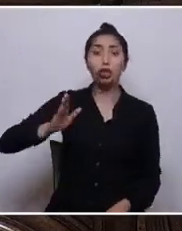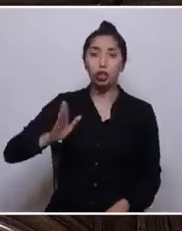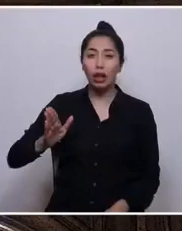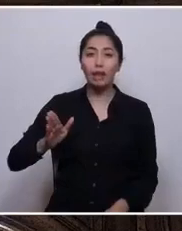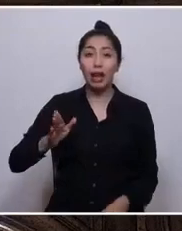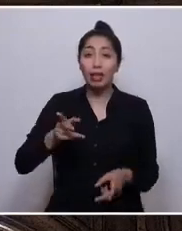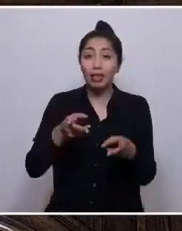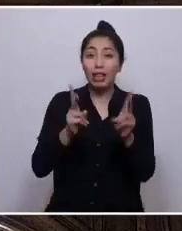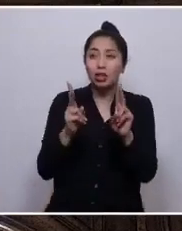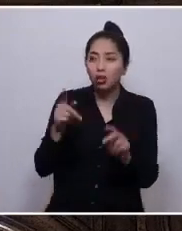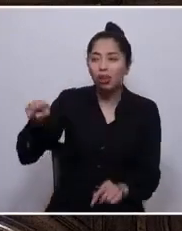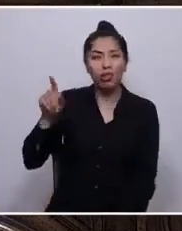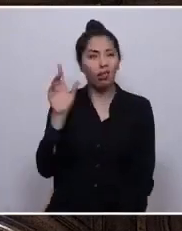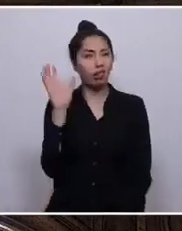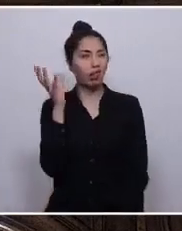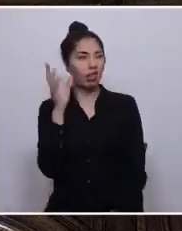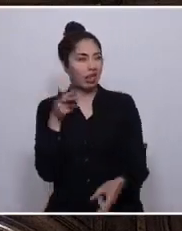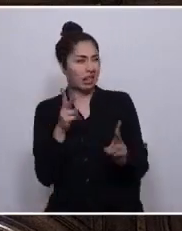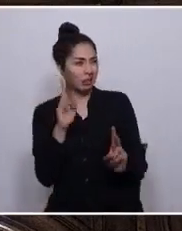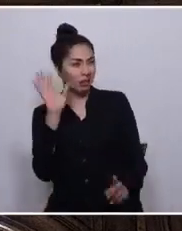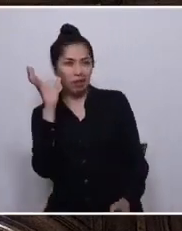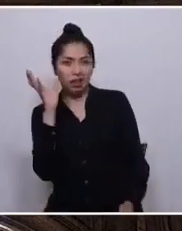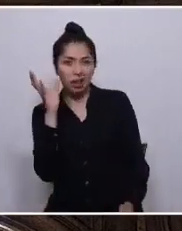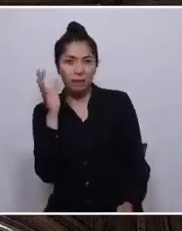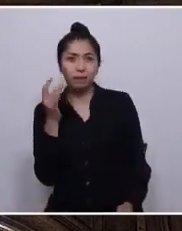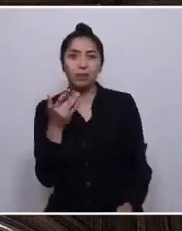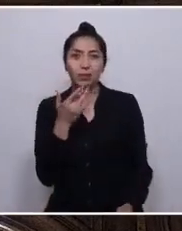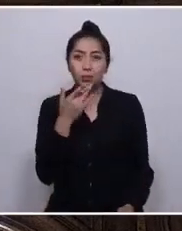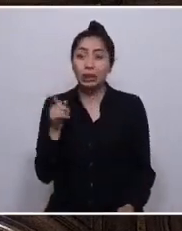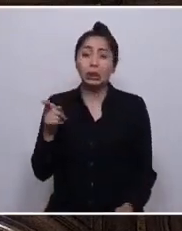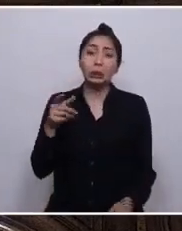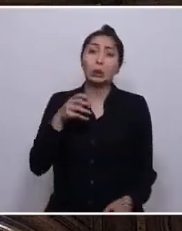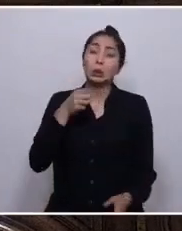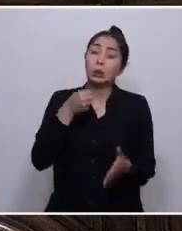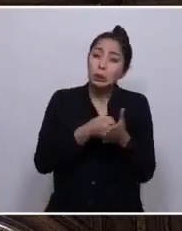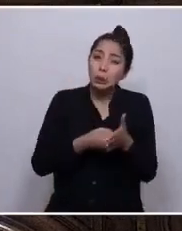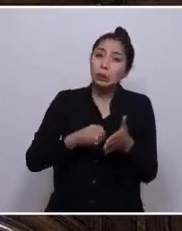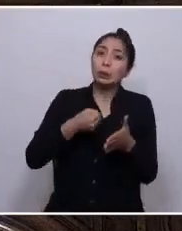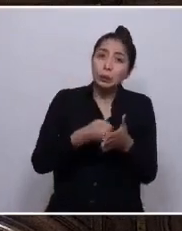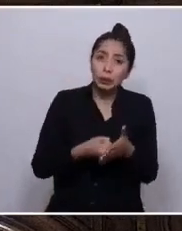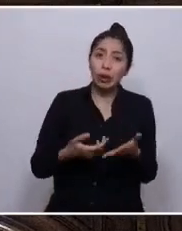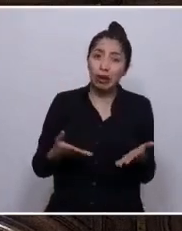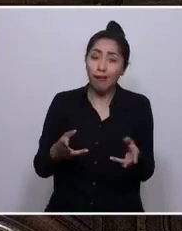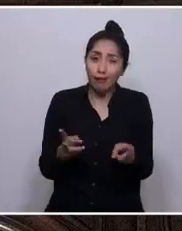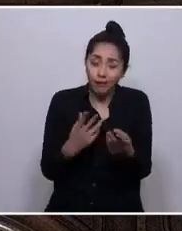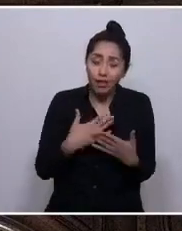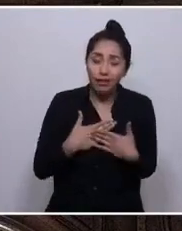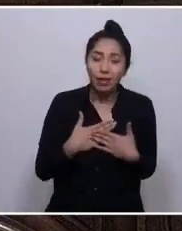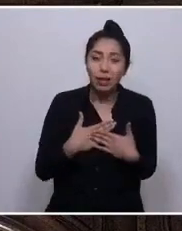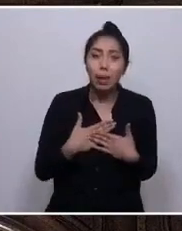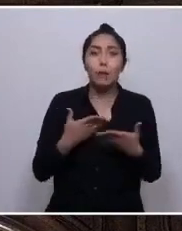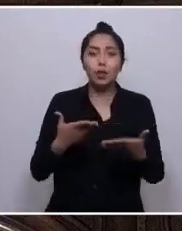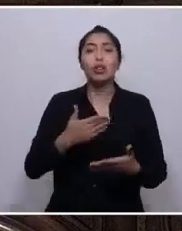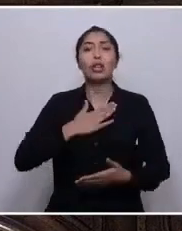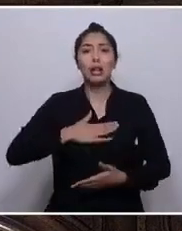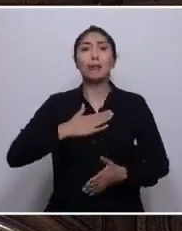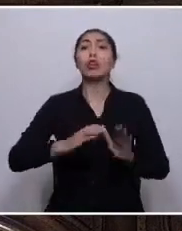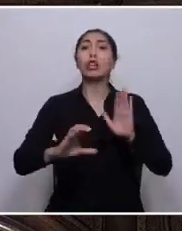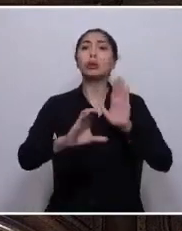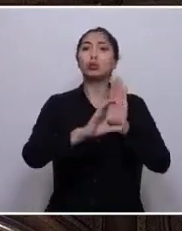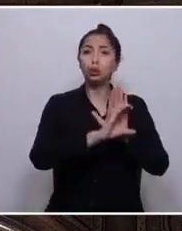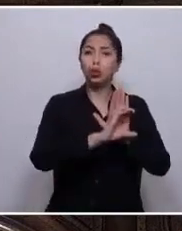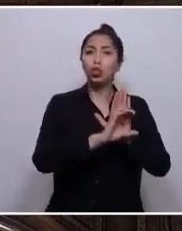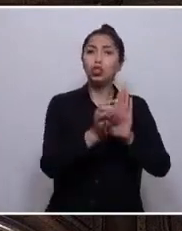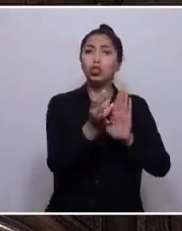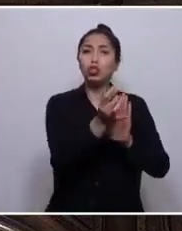hace sentido, porque golpea la sobrevivencia. Por eso queremos una constitución que no sea hecha